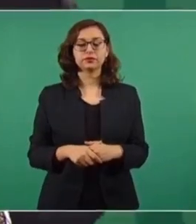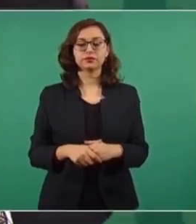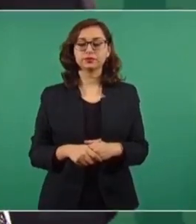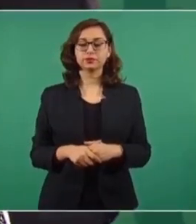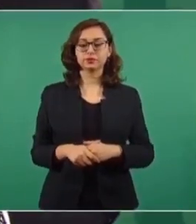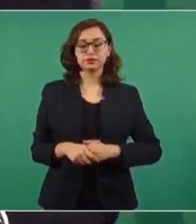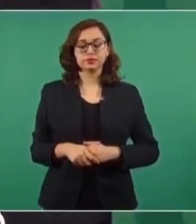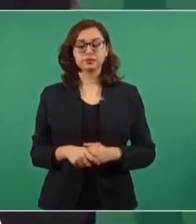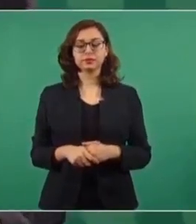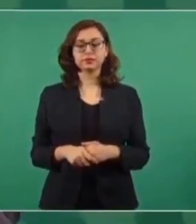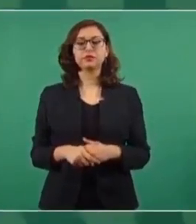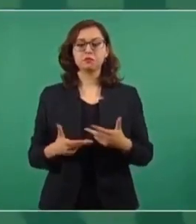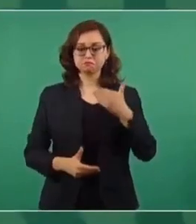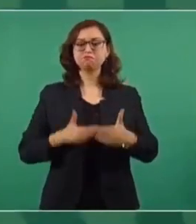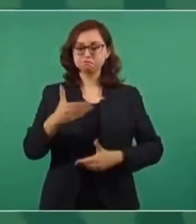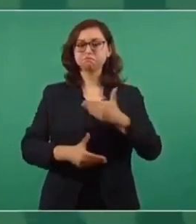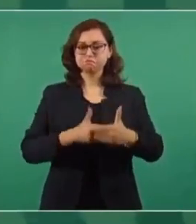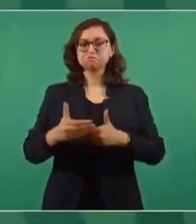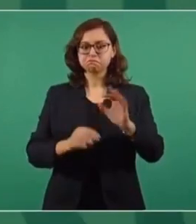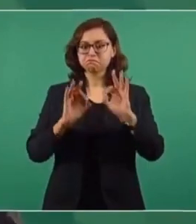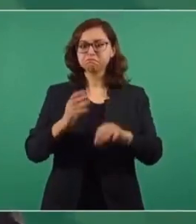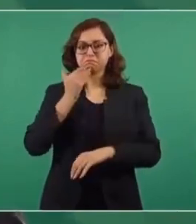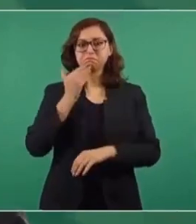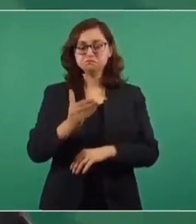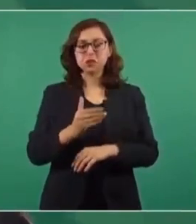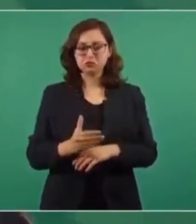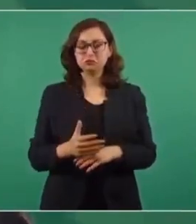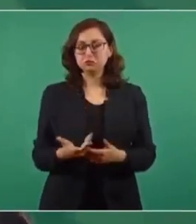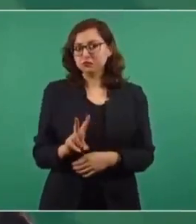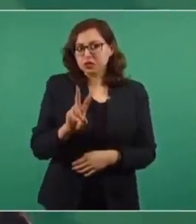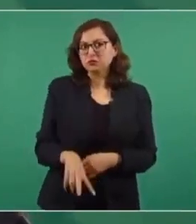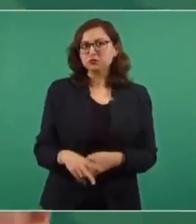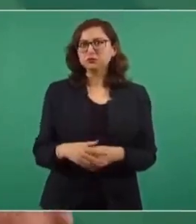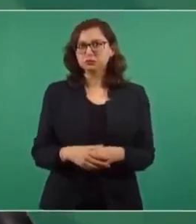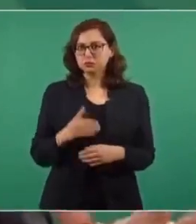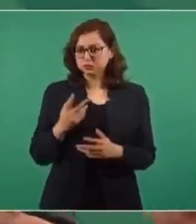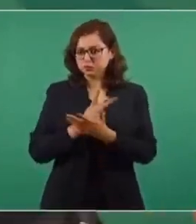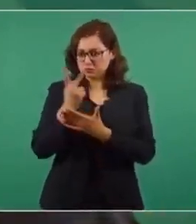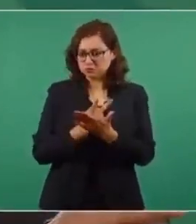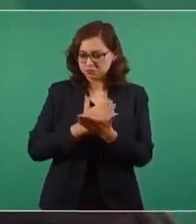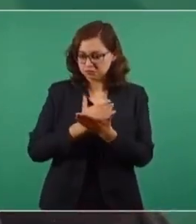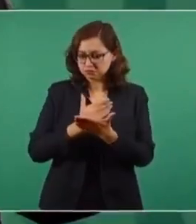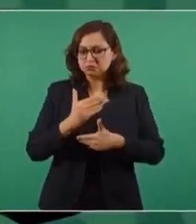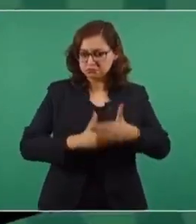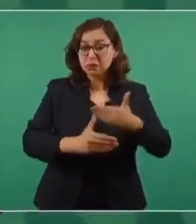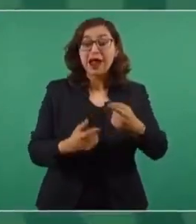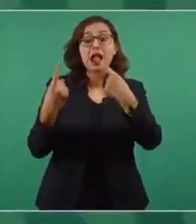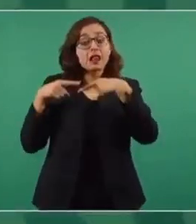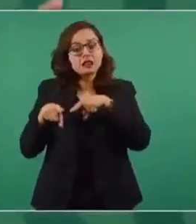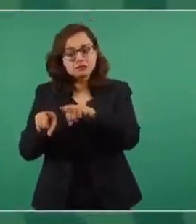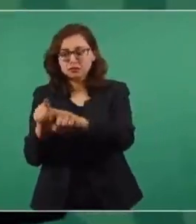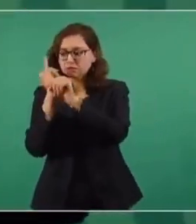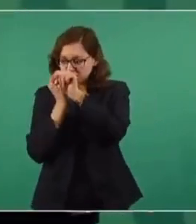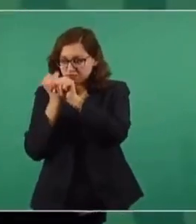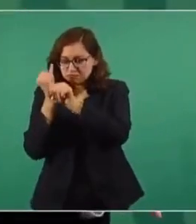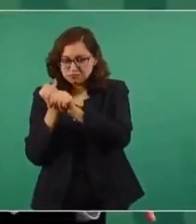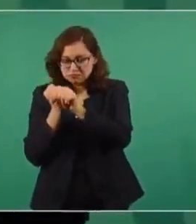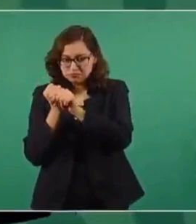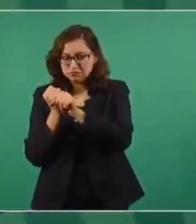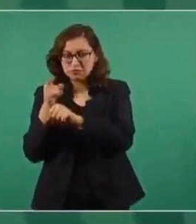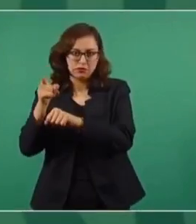Y se avanzó bastante. Vamos por buen camino, sin dejar la investigación judicial.